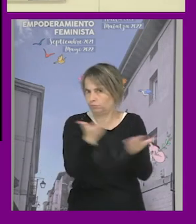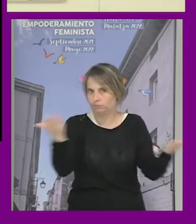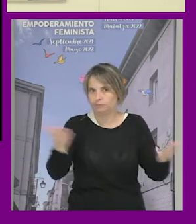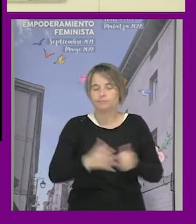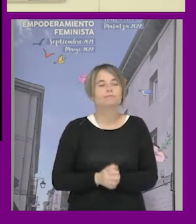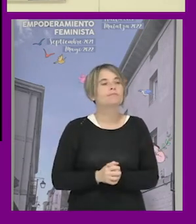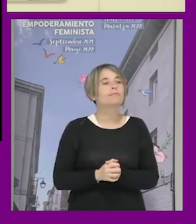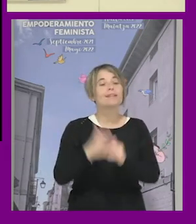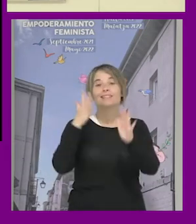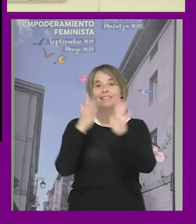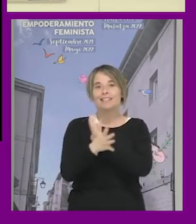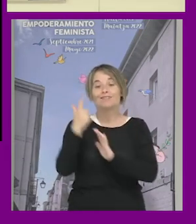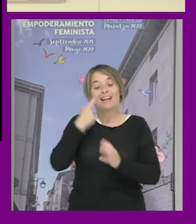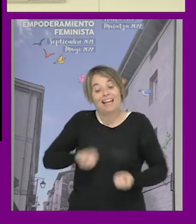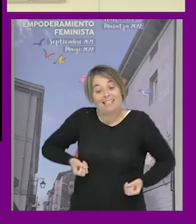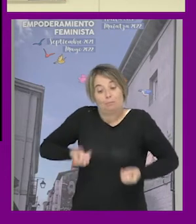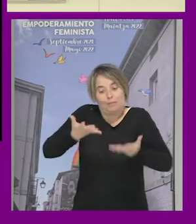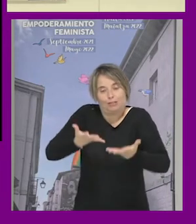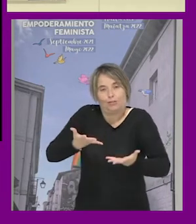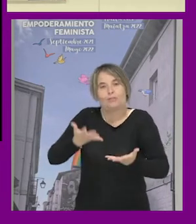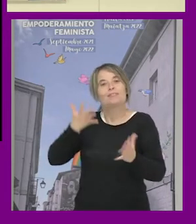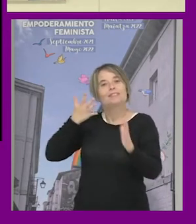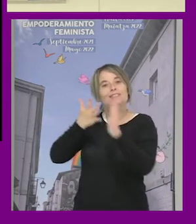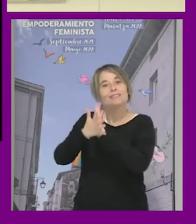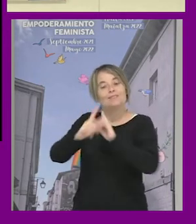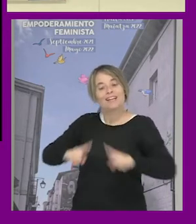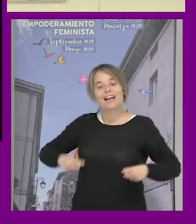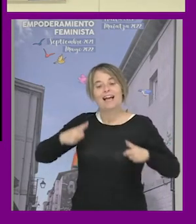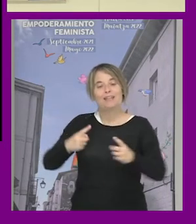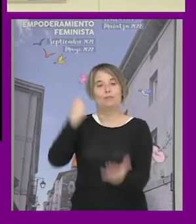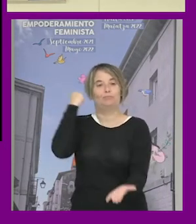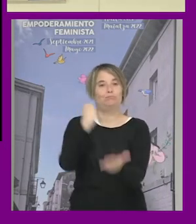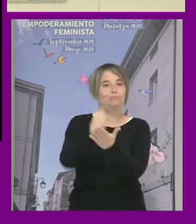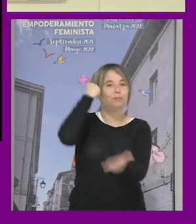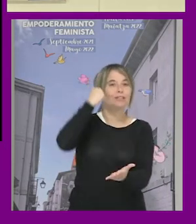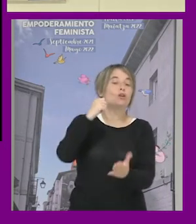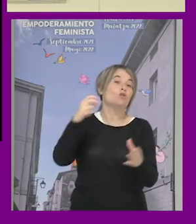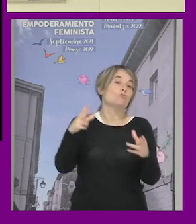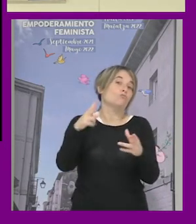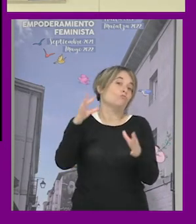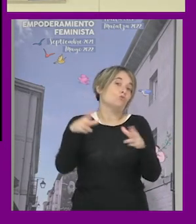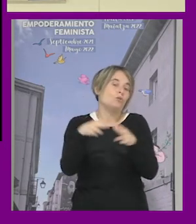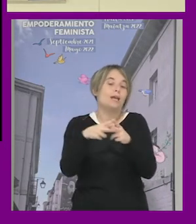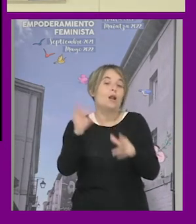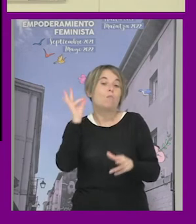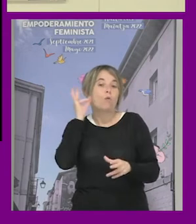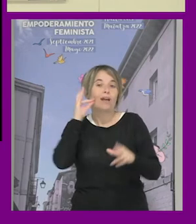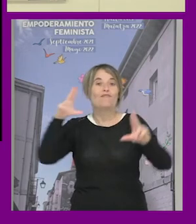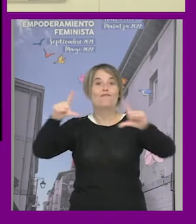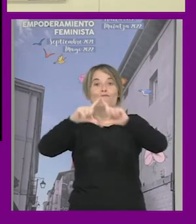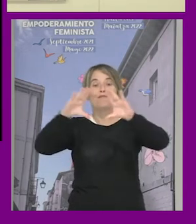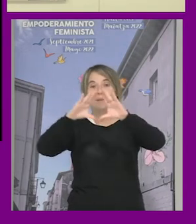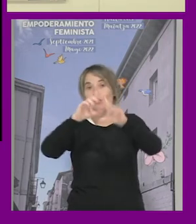¿vale? de estas formas de opresión se derivan a el estigma asociado a mujeres que no desarrollan un rol socialmente considerado femenino